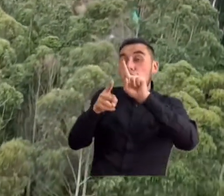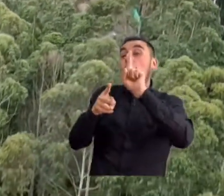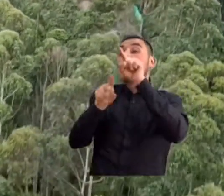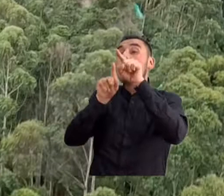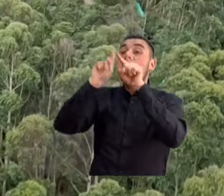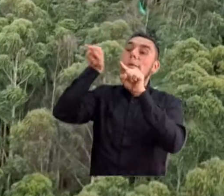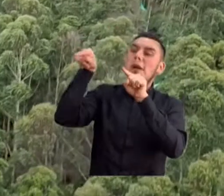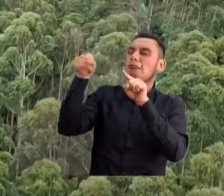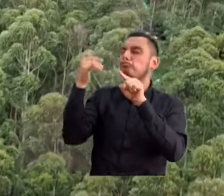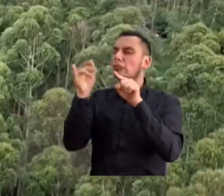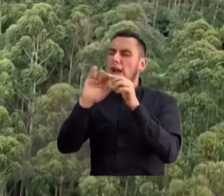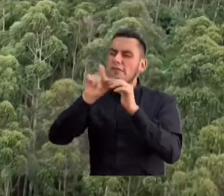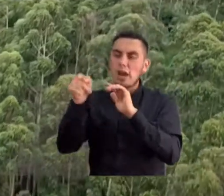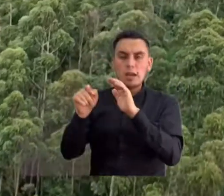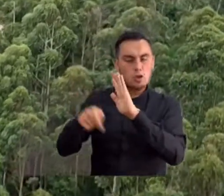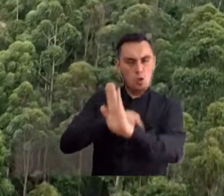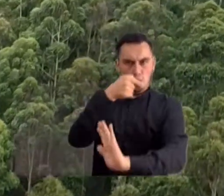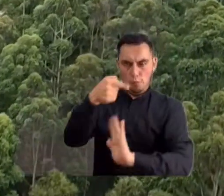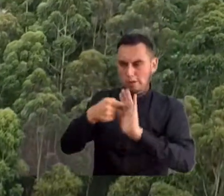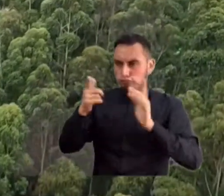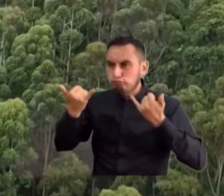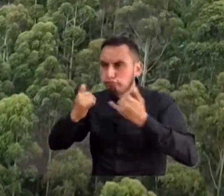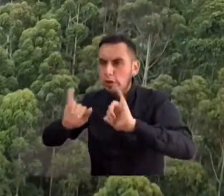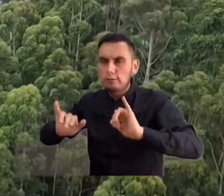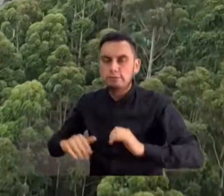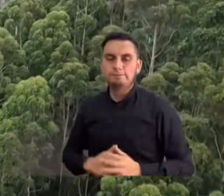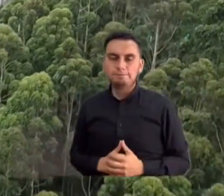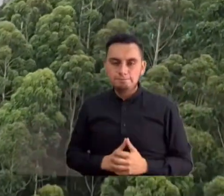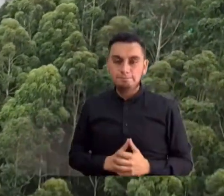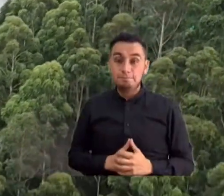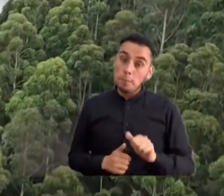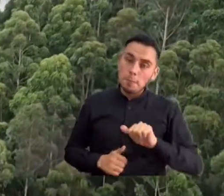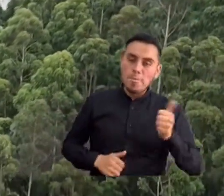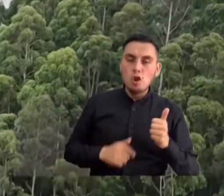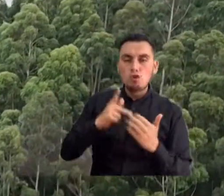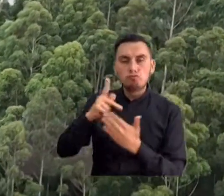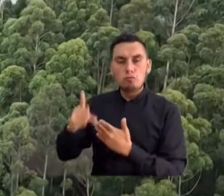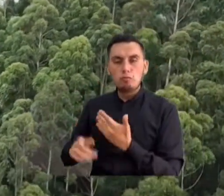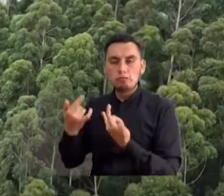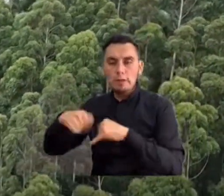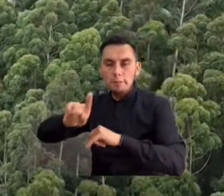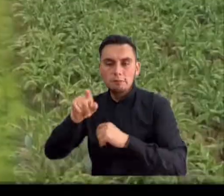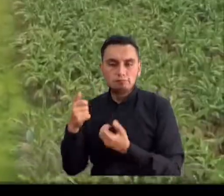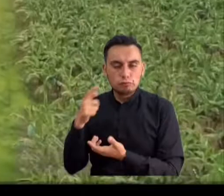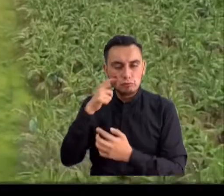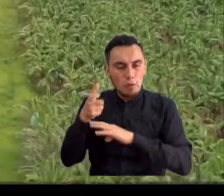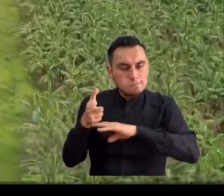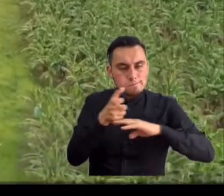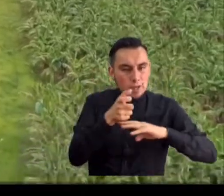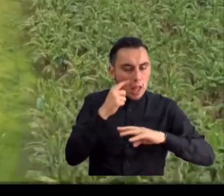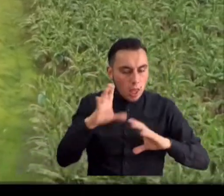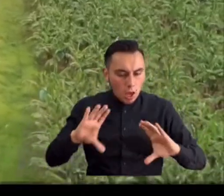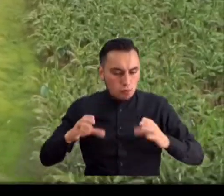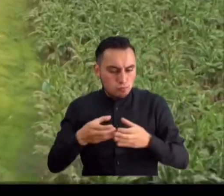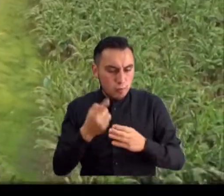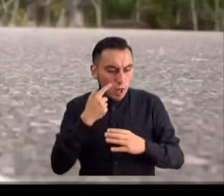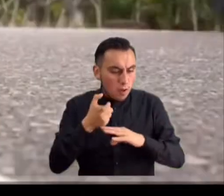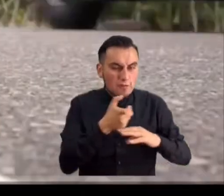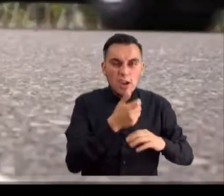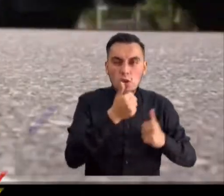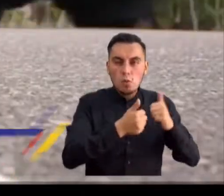puentes por terminar, que constituyen el cierre del proyecto. Otro de los proyectos viales beneficiados por el control fiscal